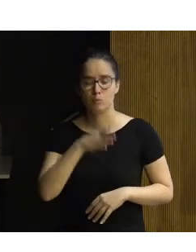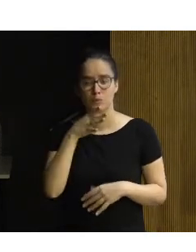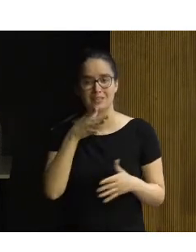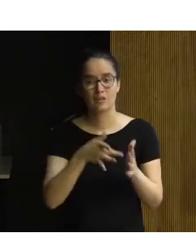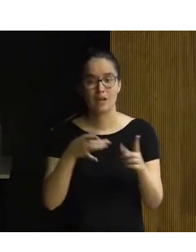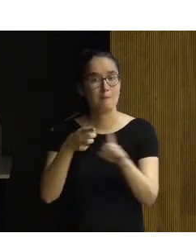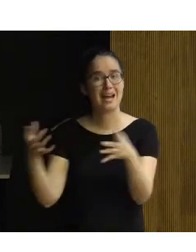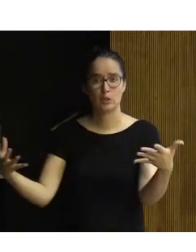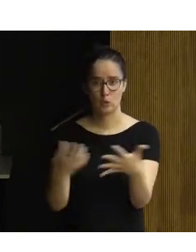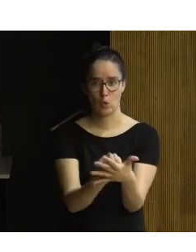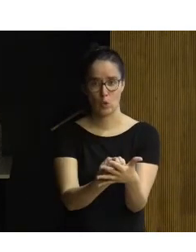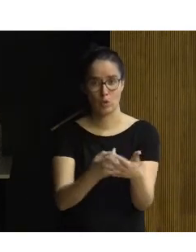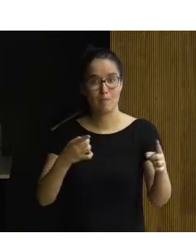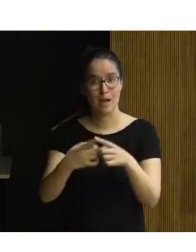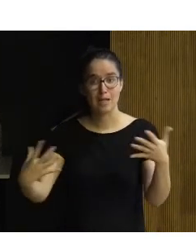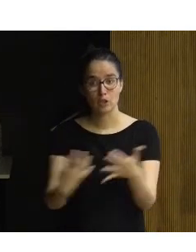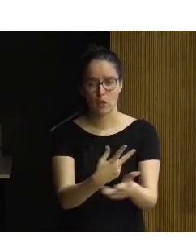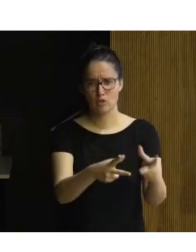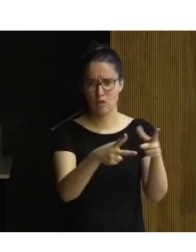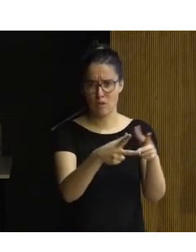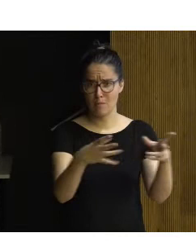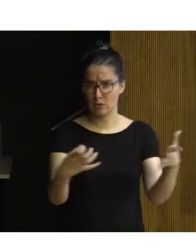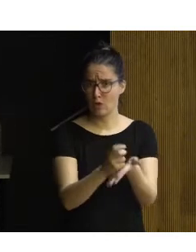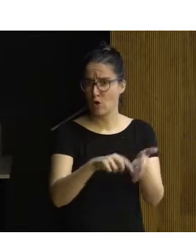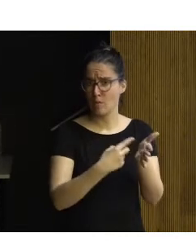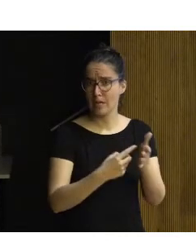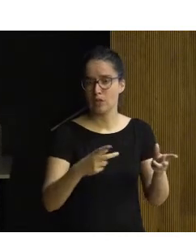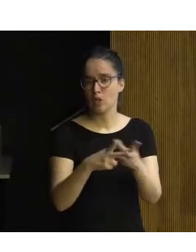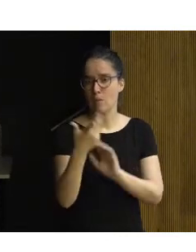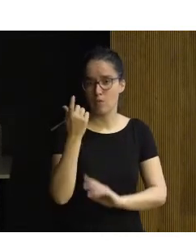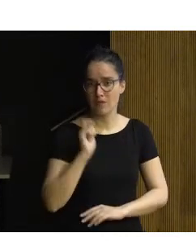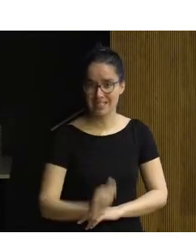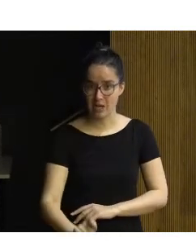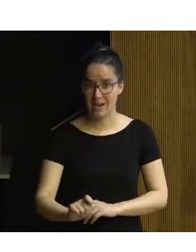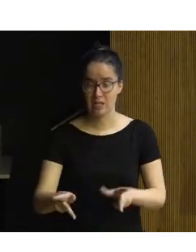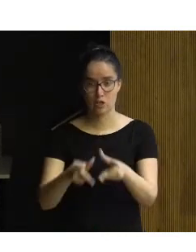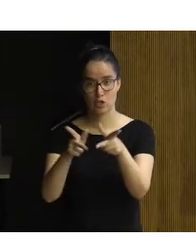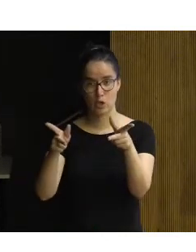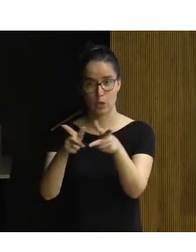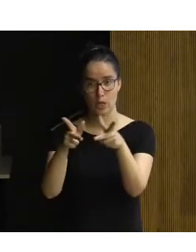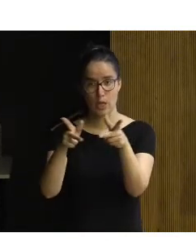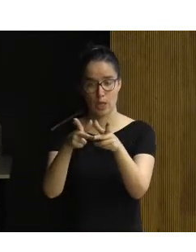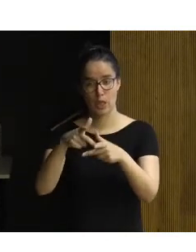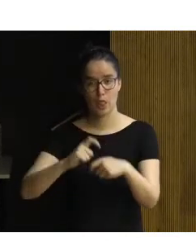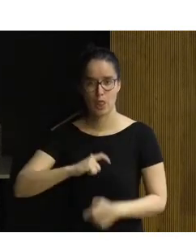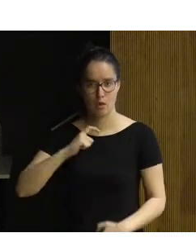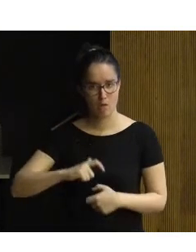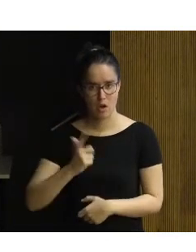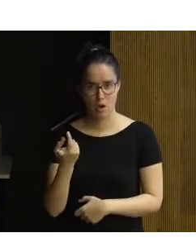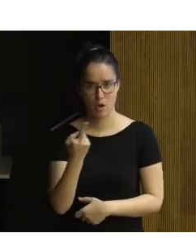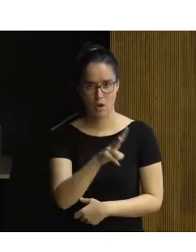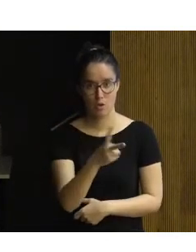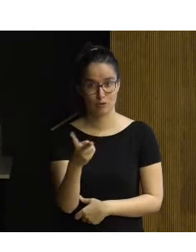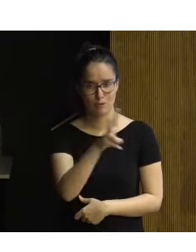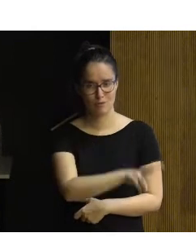para todos, para toda la sociedad, sociedad profesional y sociedad civil. Por